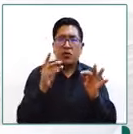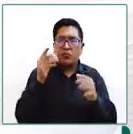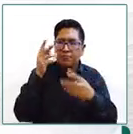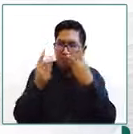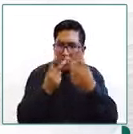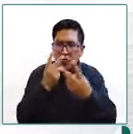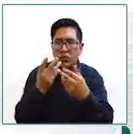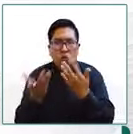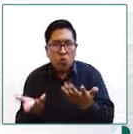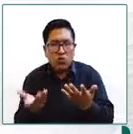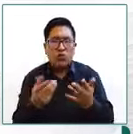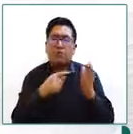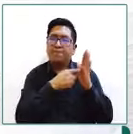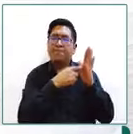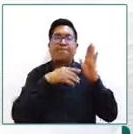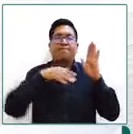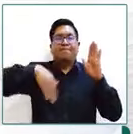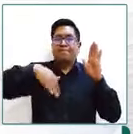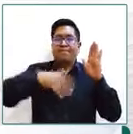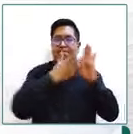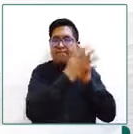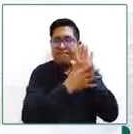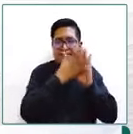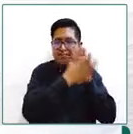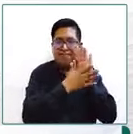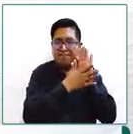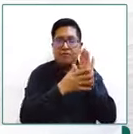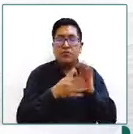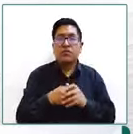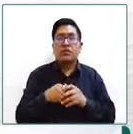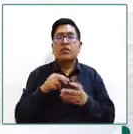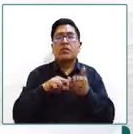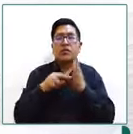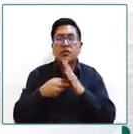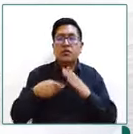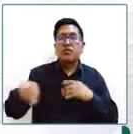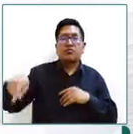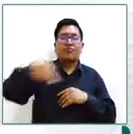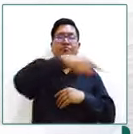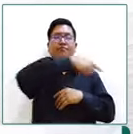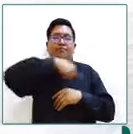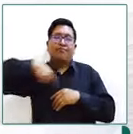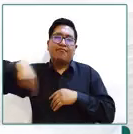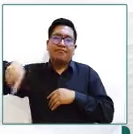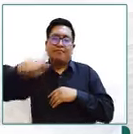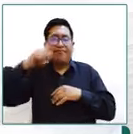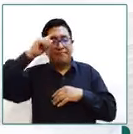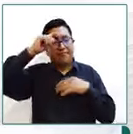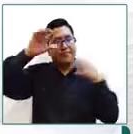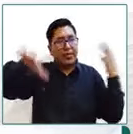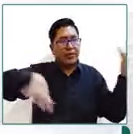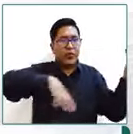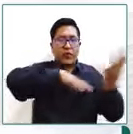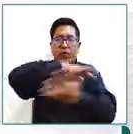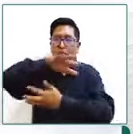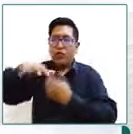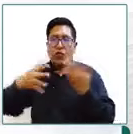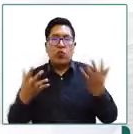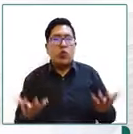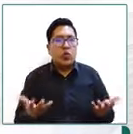desarrollar las visitas familiares entonces esto aporta a la dispersión de prácticas en diferentes